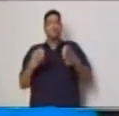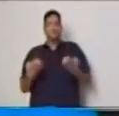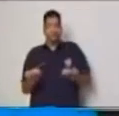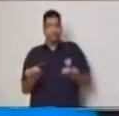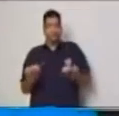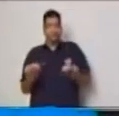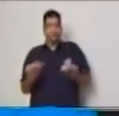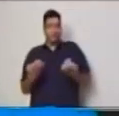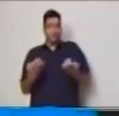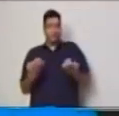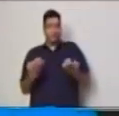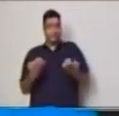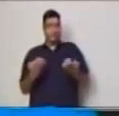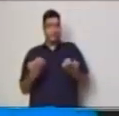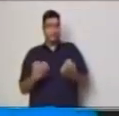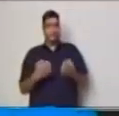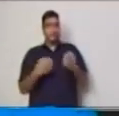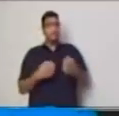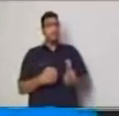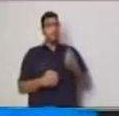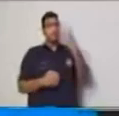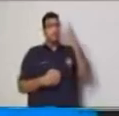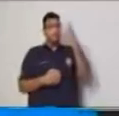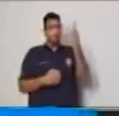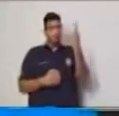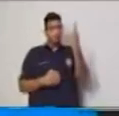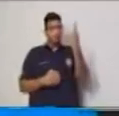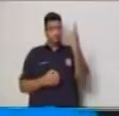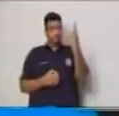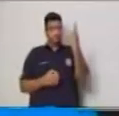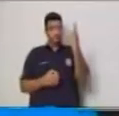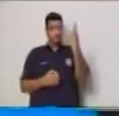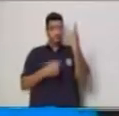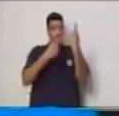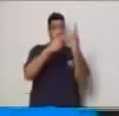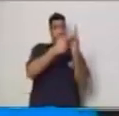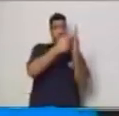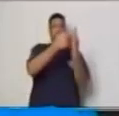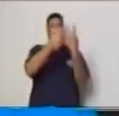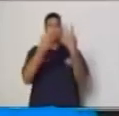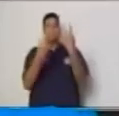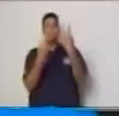le corresponde tres